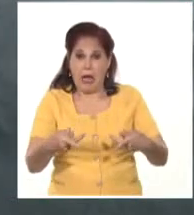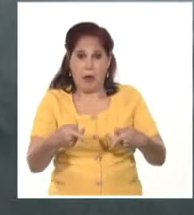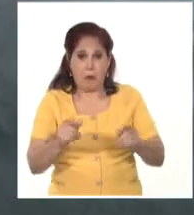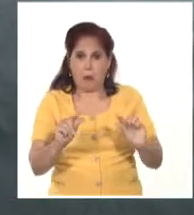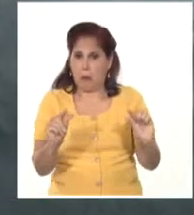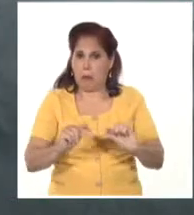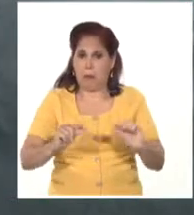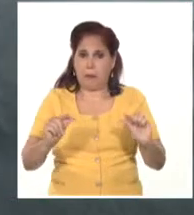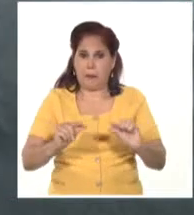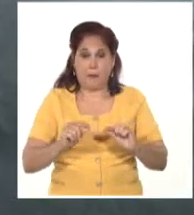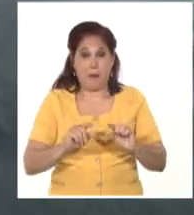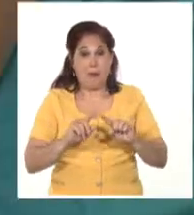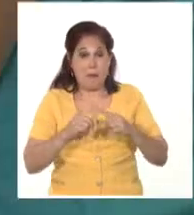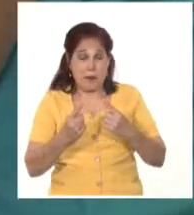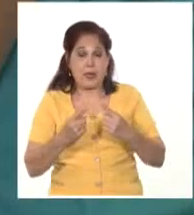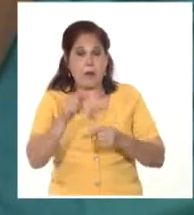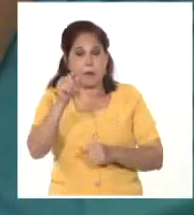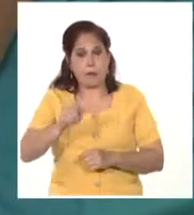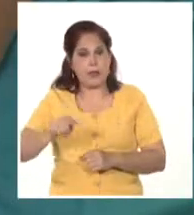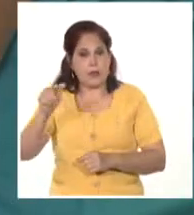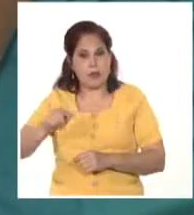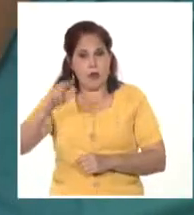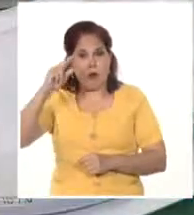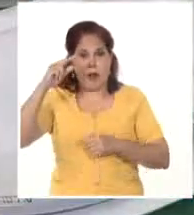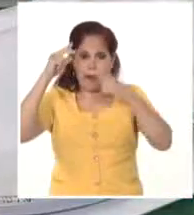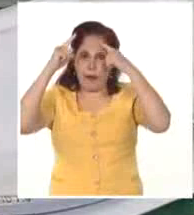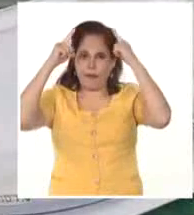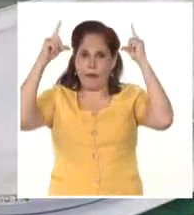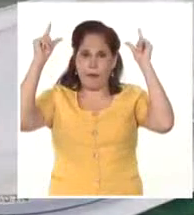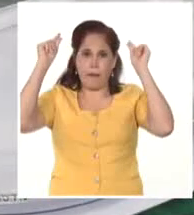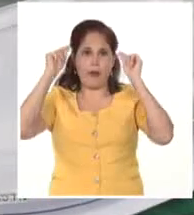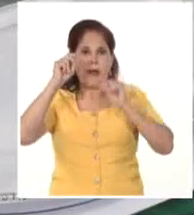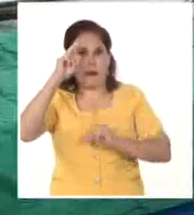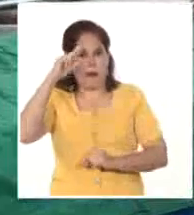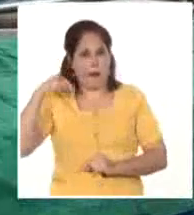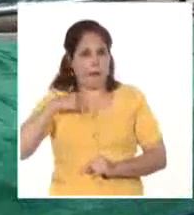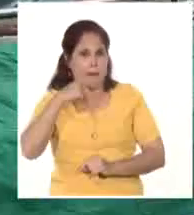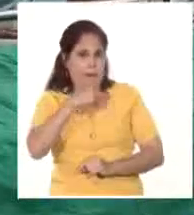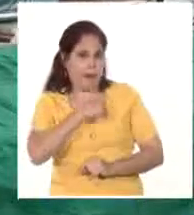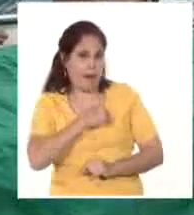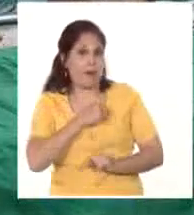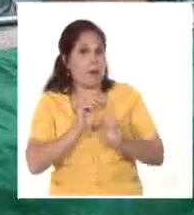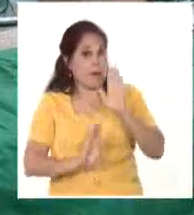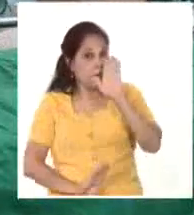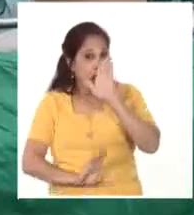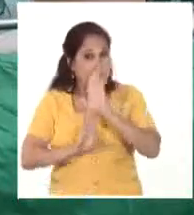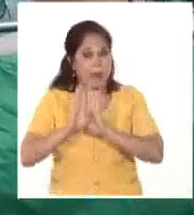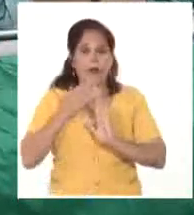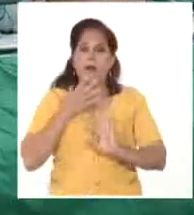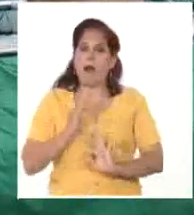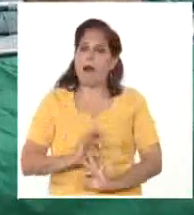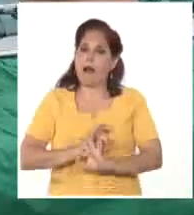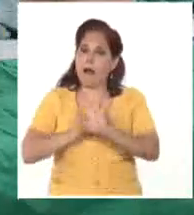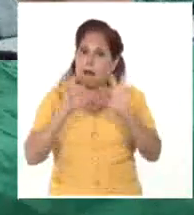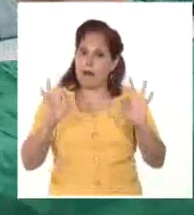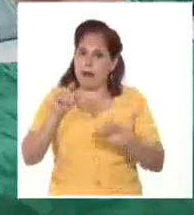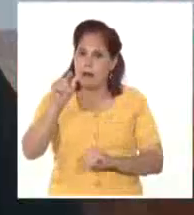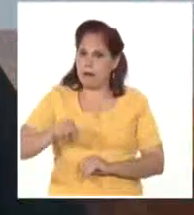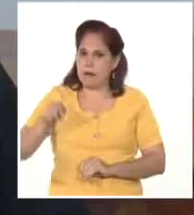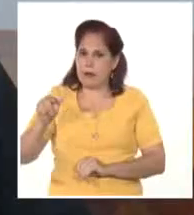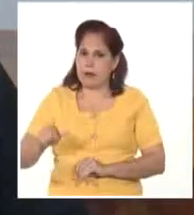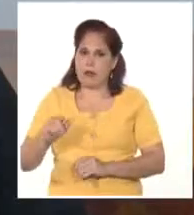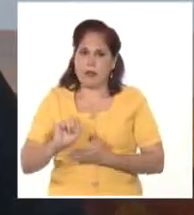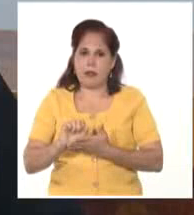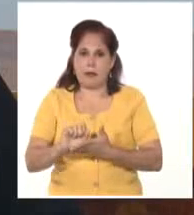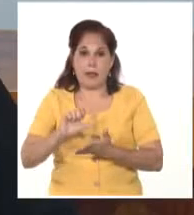hospitalaria, pero es el personal de enfermería primordial para los avances y calidad de sus servicios.